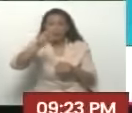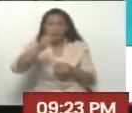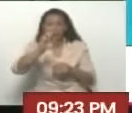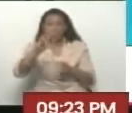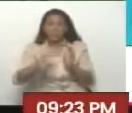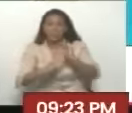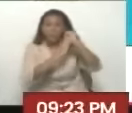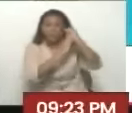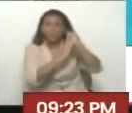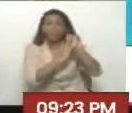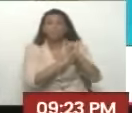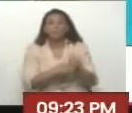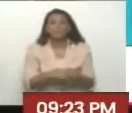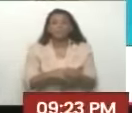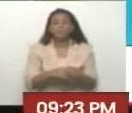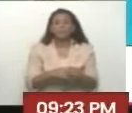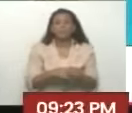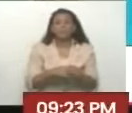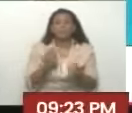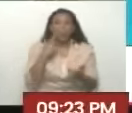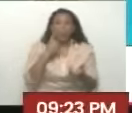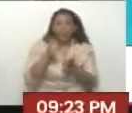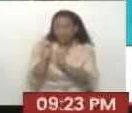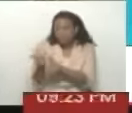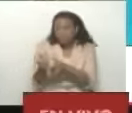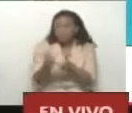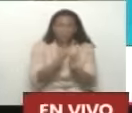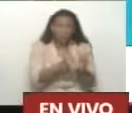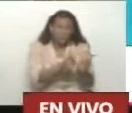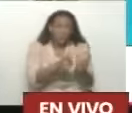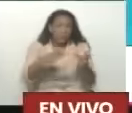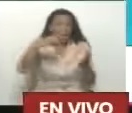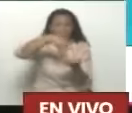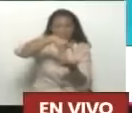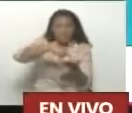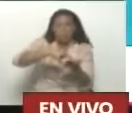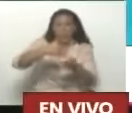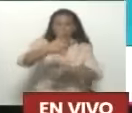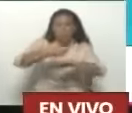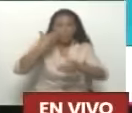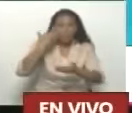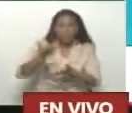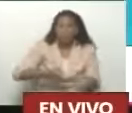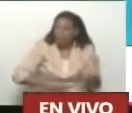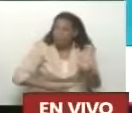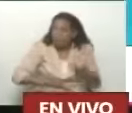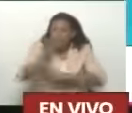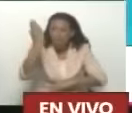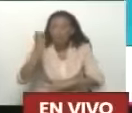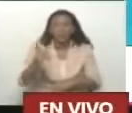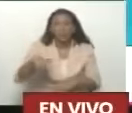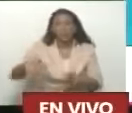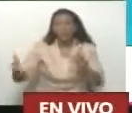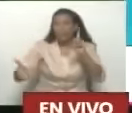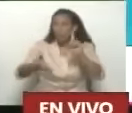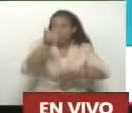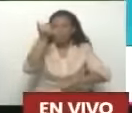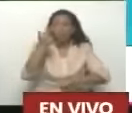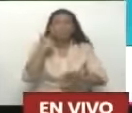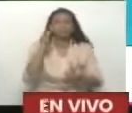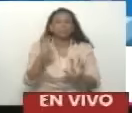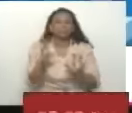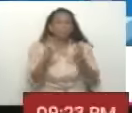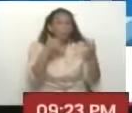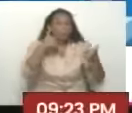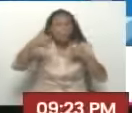por Rafael la Cava, compañero, estuvimos comunicándonos ayer los proyectos, los logros. Y me